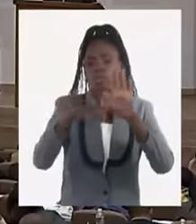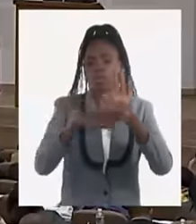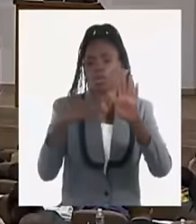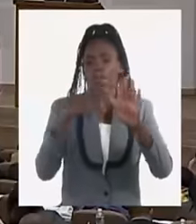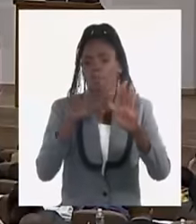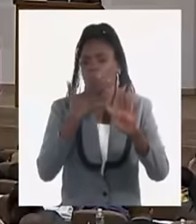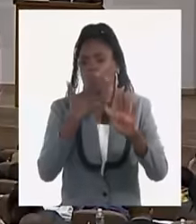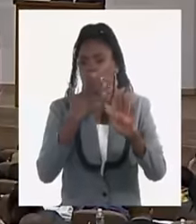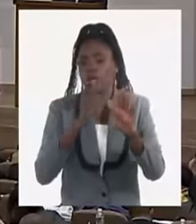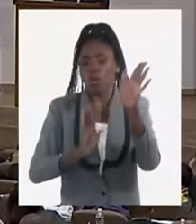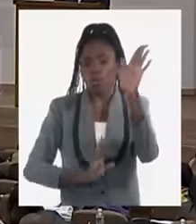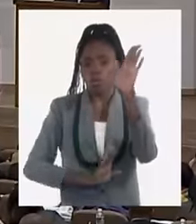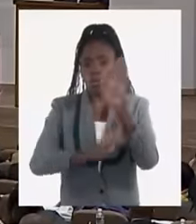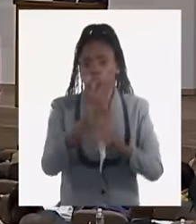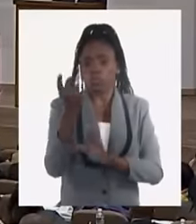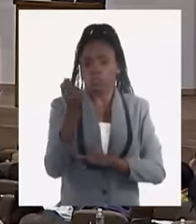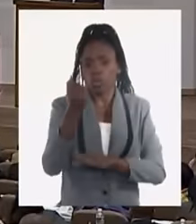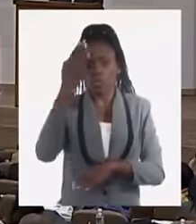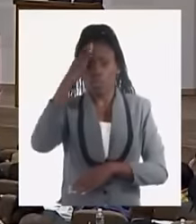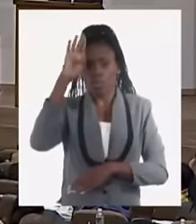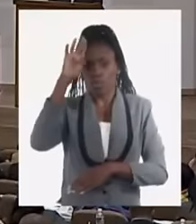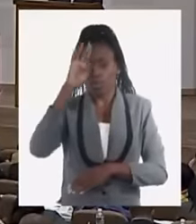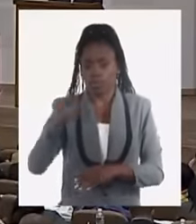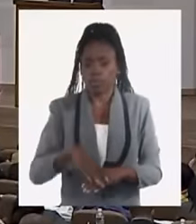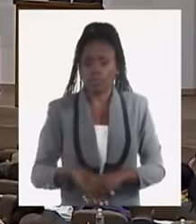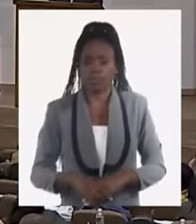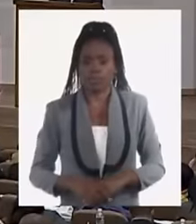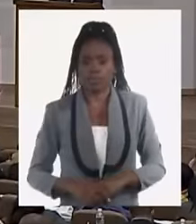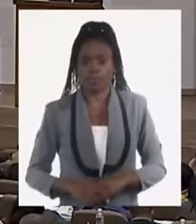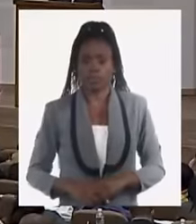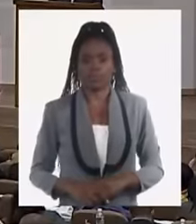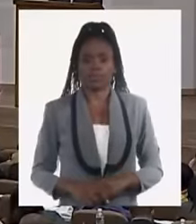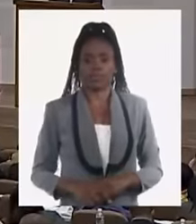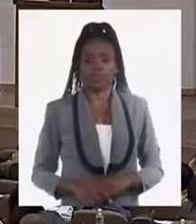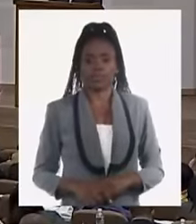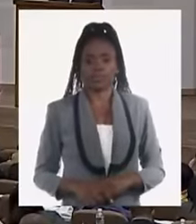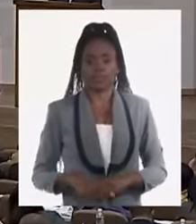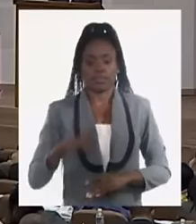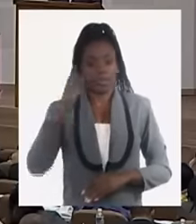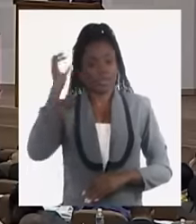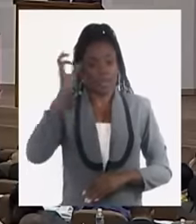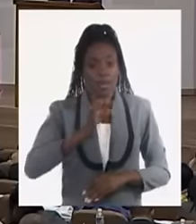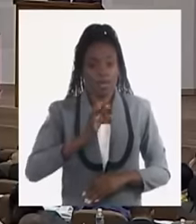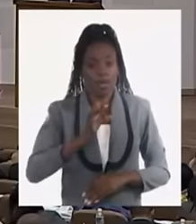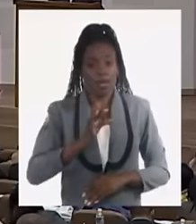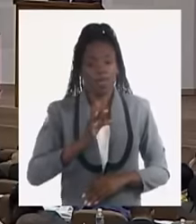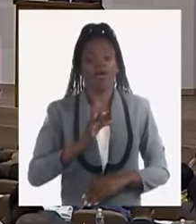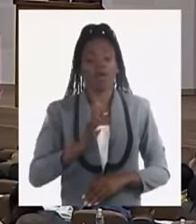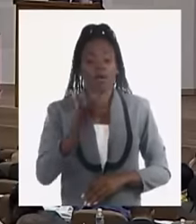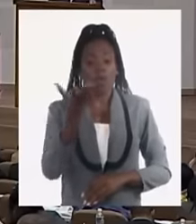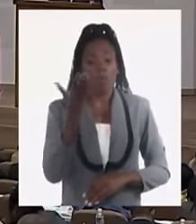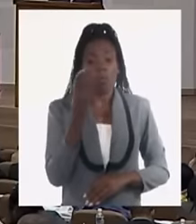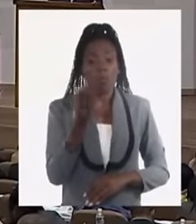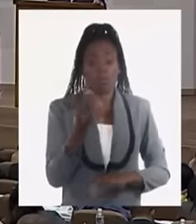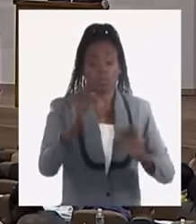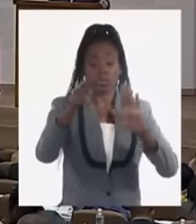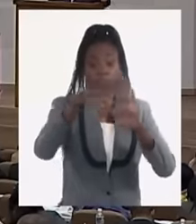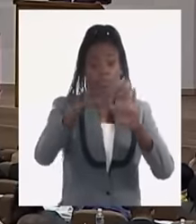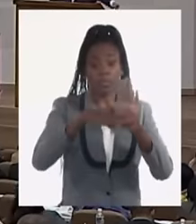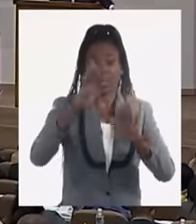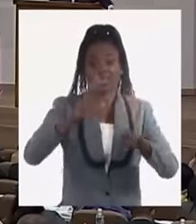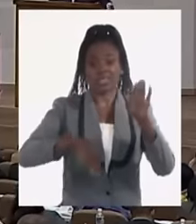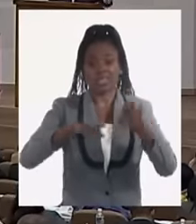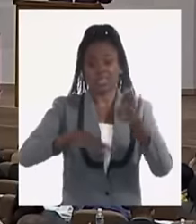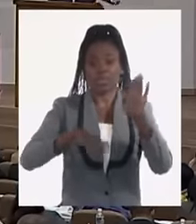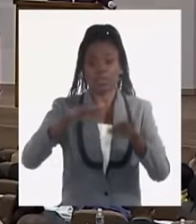reimpulsar la economía del país. Si bien es cierto que muchas de estas medidas dependen de un